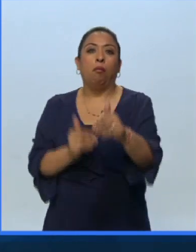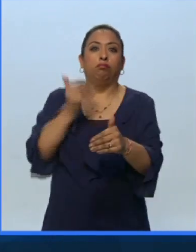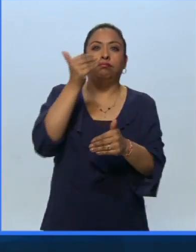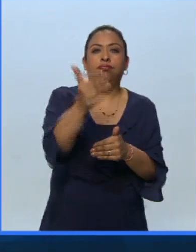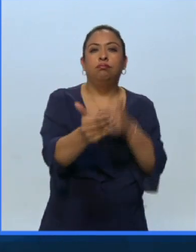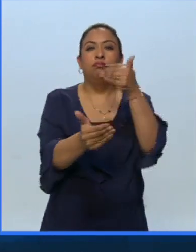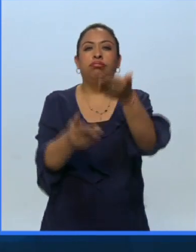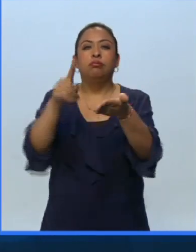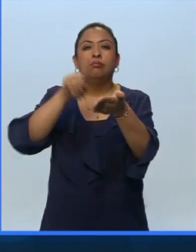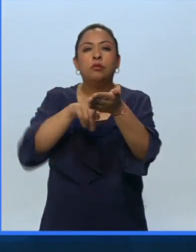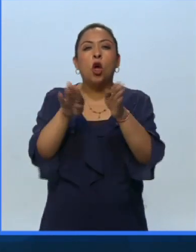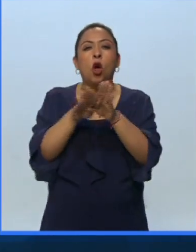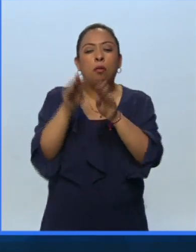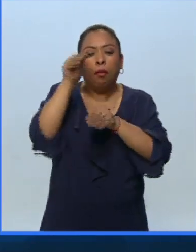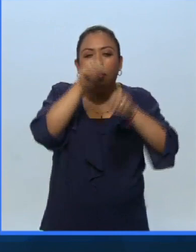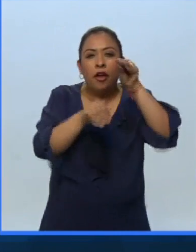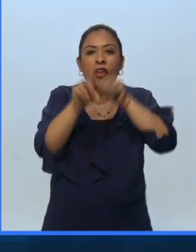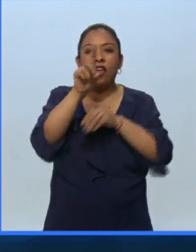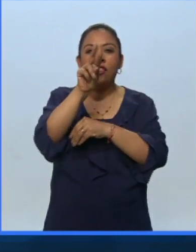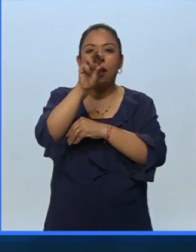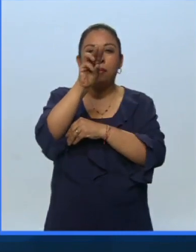su construcción dramatúrgica.